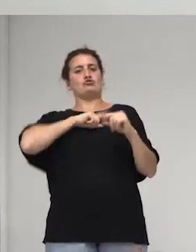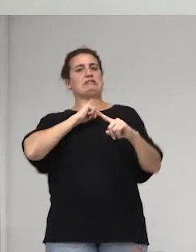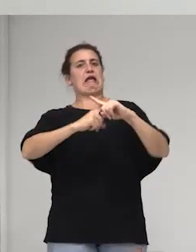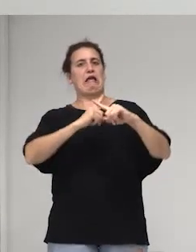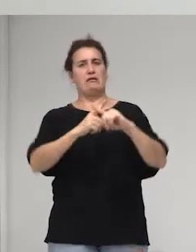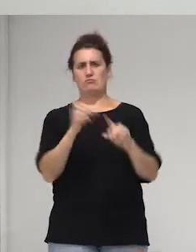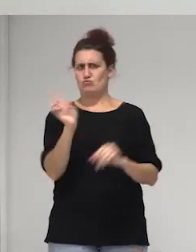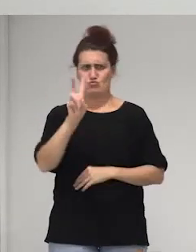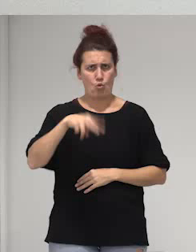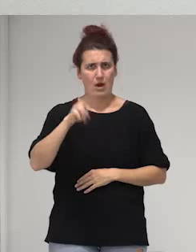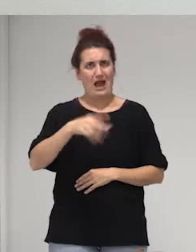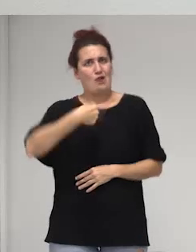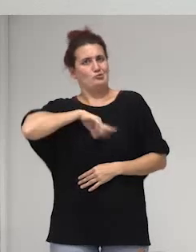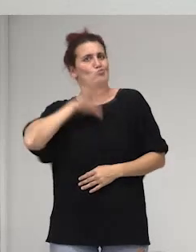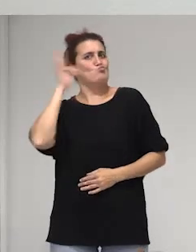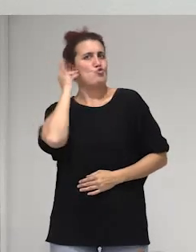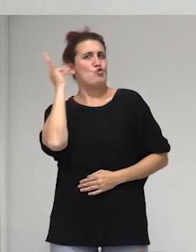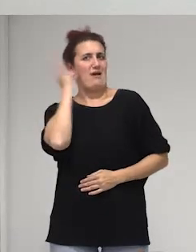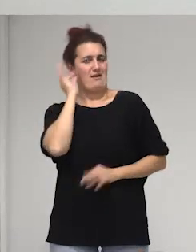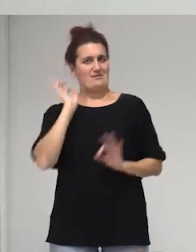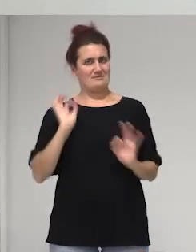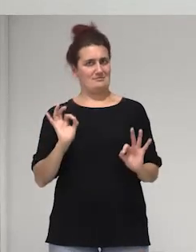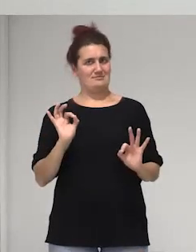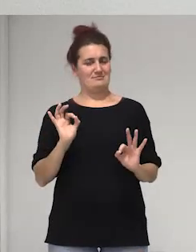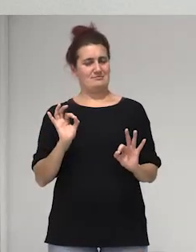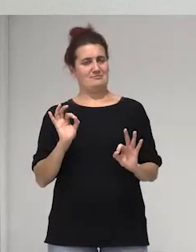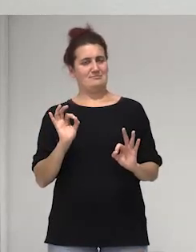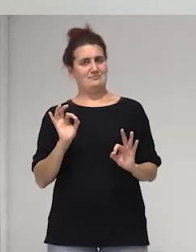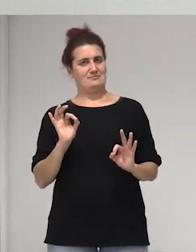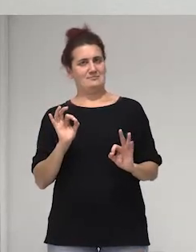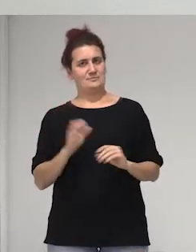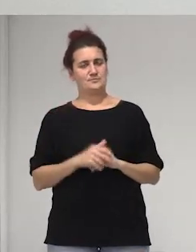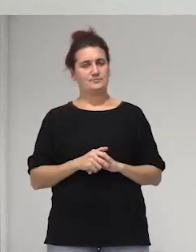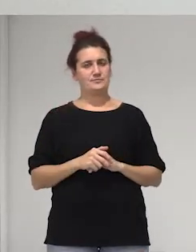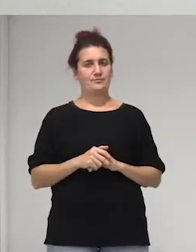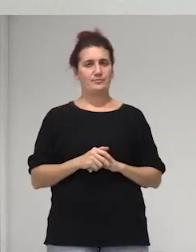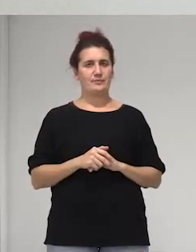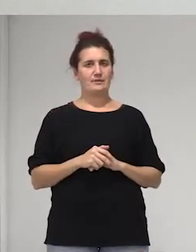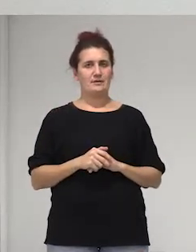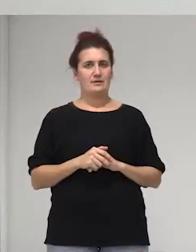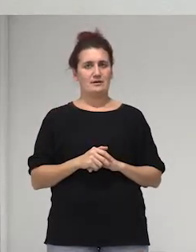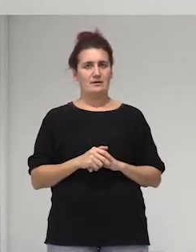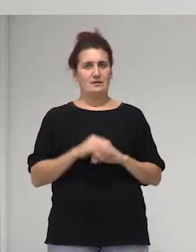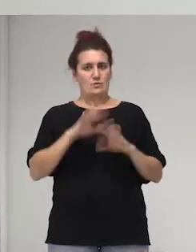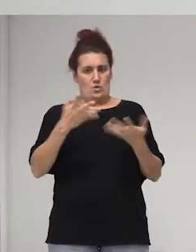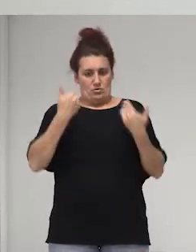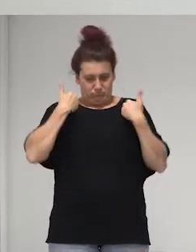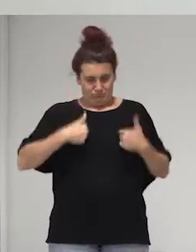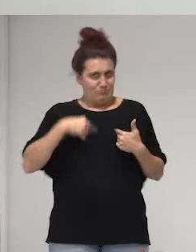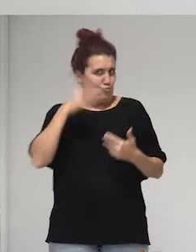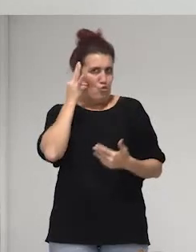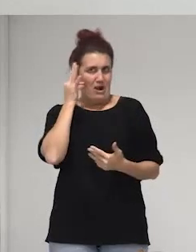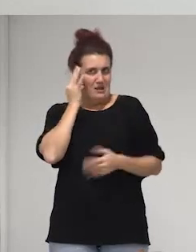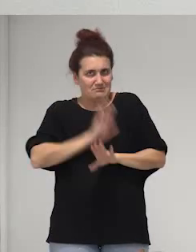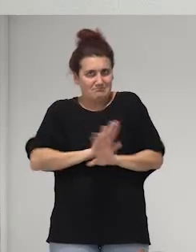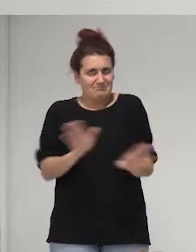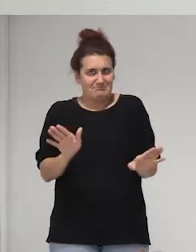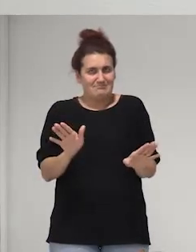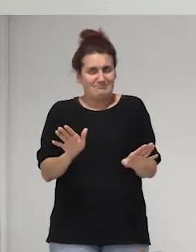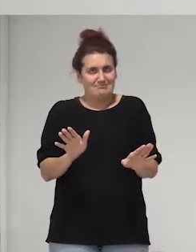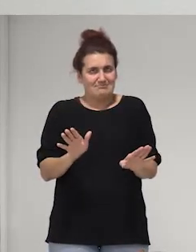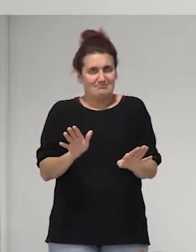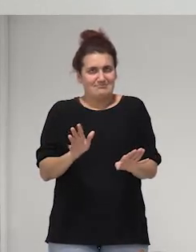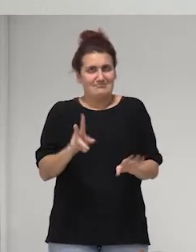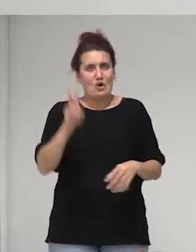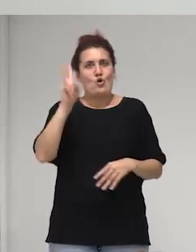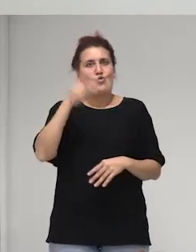no somos mujeres y y bueno es que somos mujeres o sea nunca nunca estamos